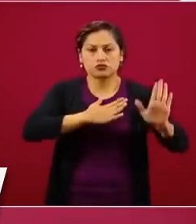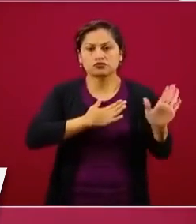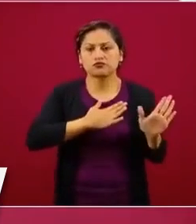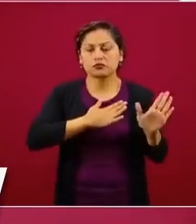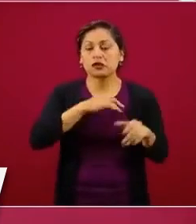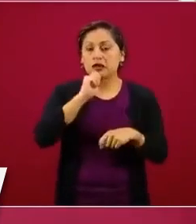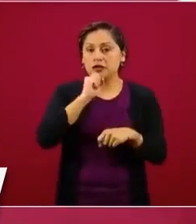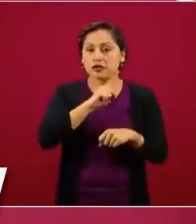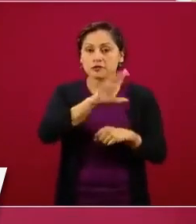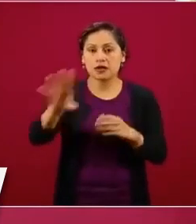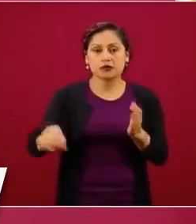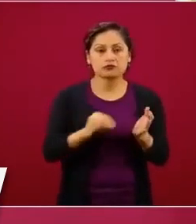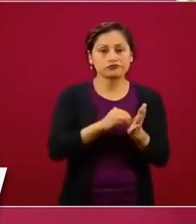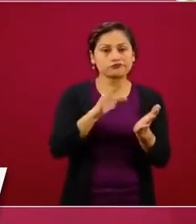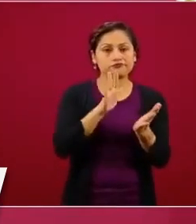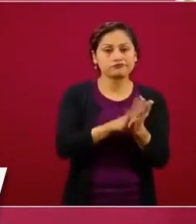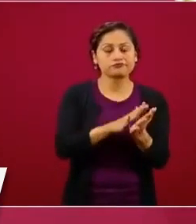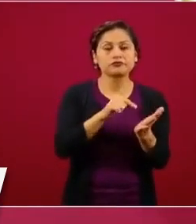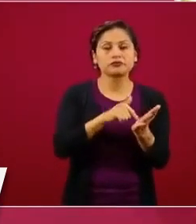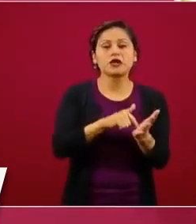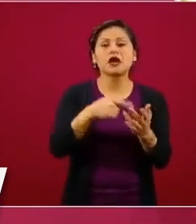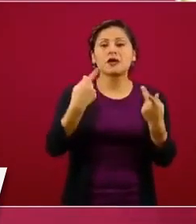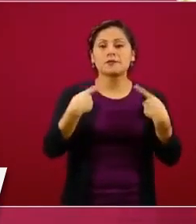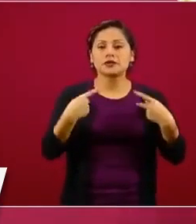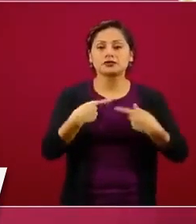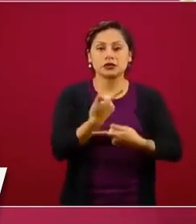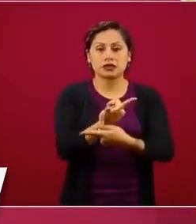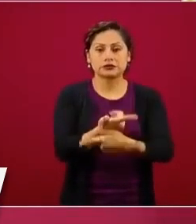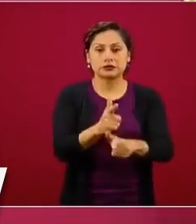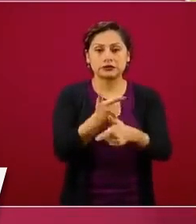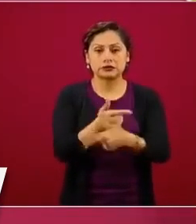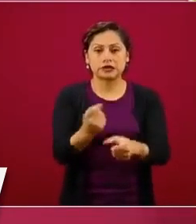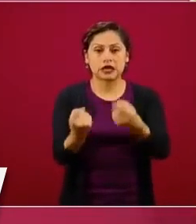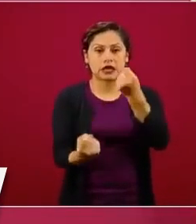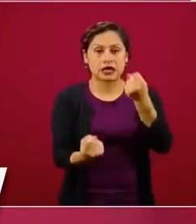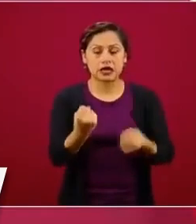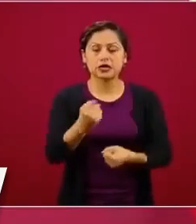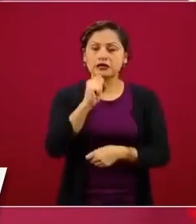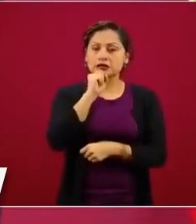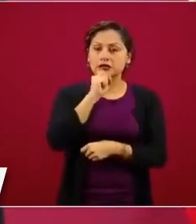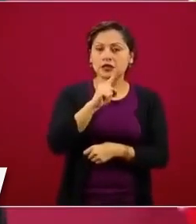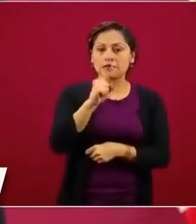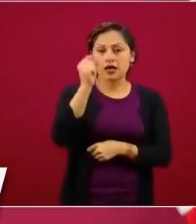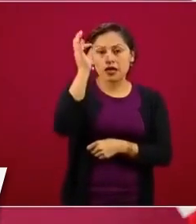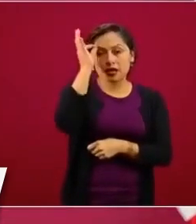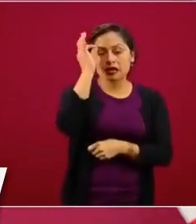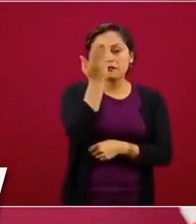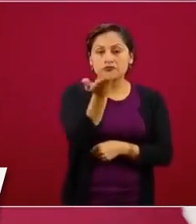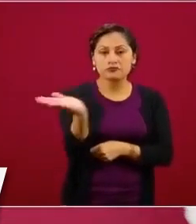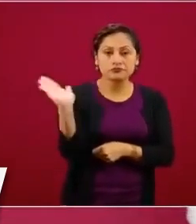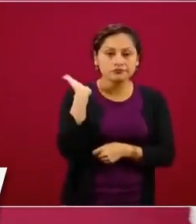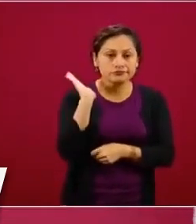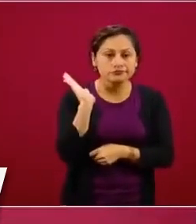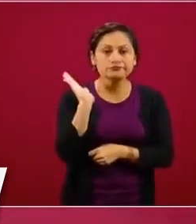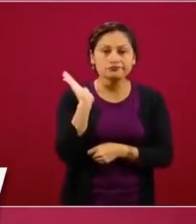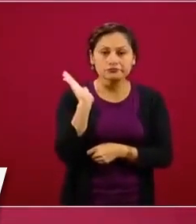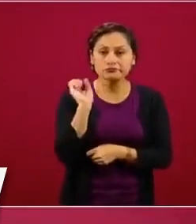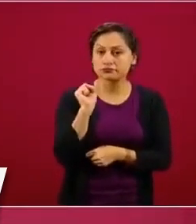a meseros. Sí,